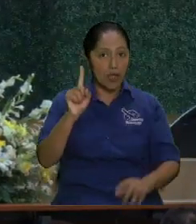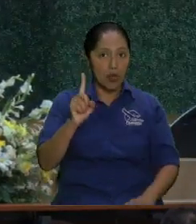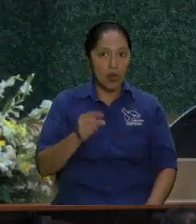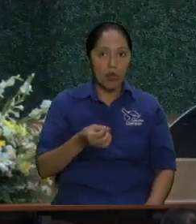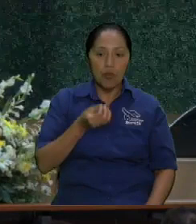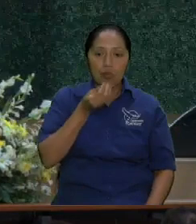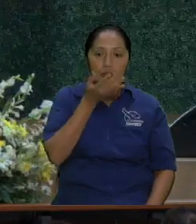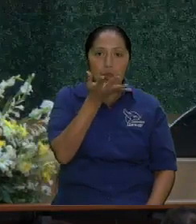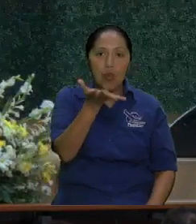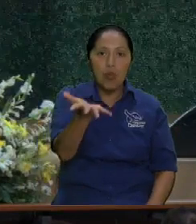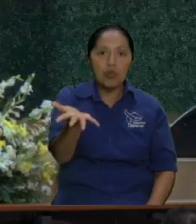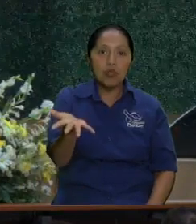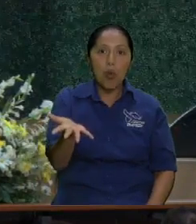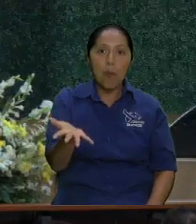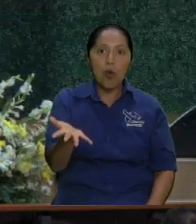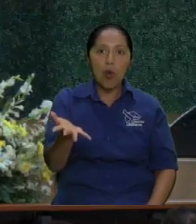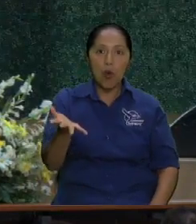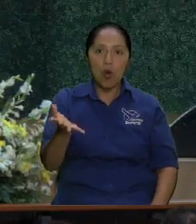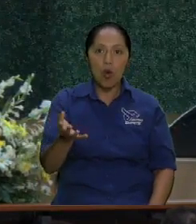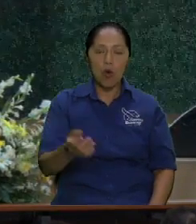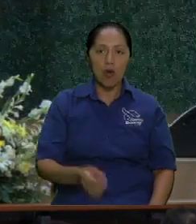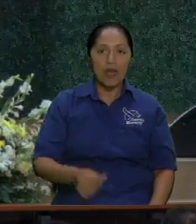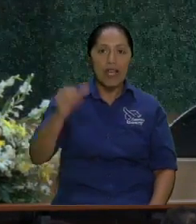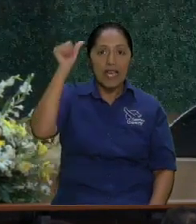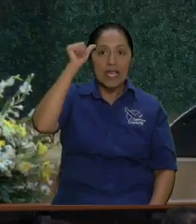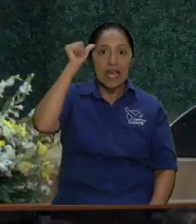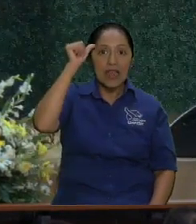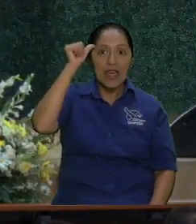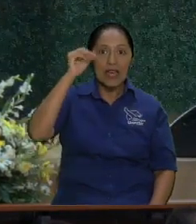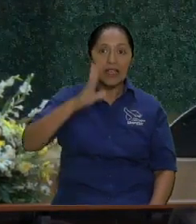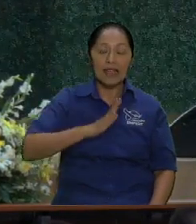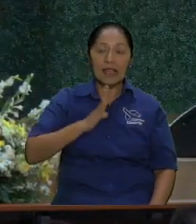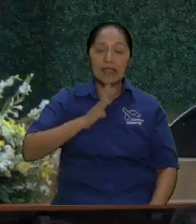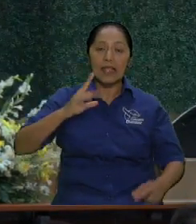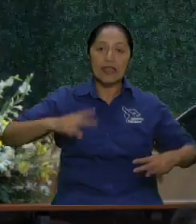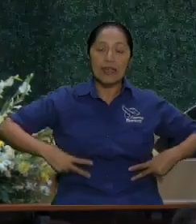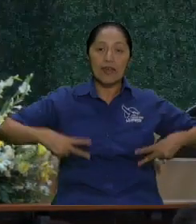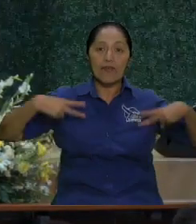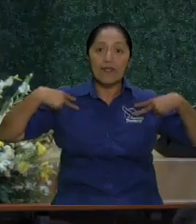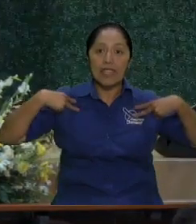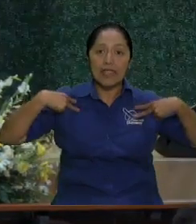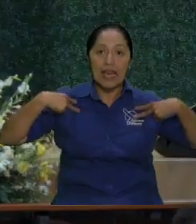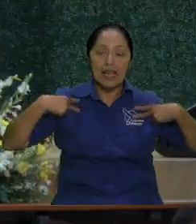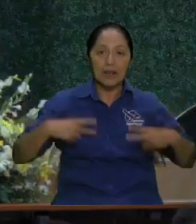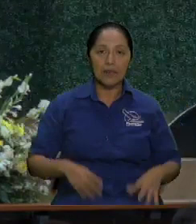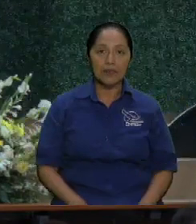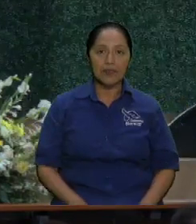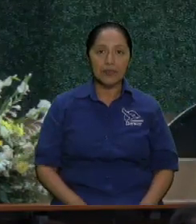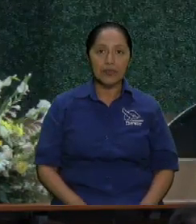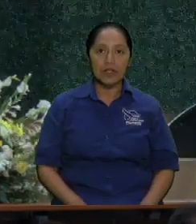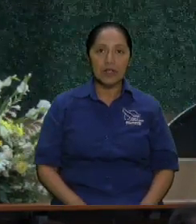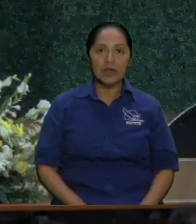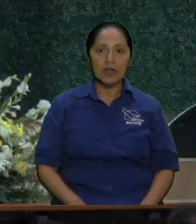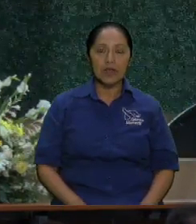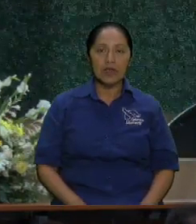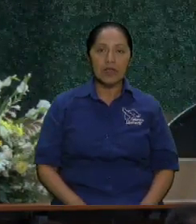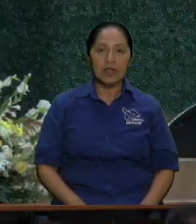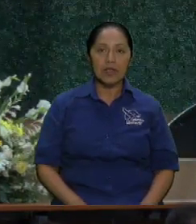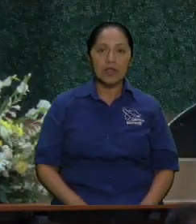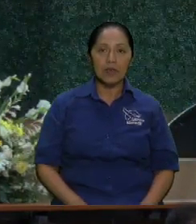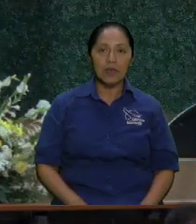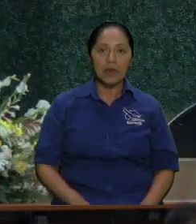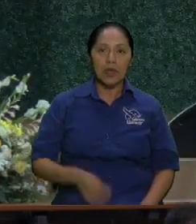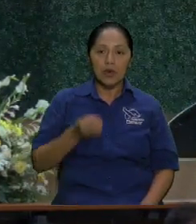diciendo que el hombre vive de todo lo que sale de la boca de Dios. Y dentro de ellos está el hálito, el ruaj, el